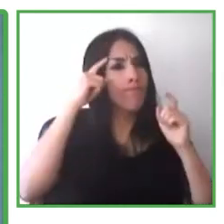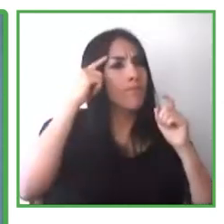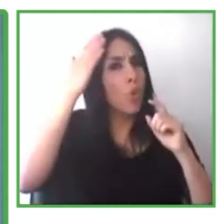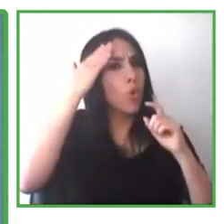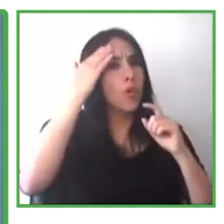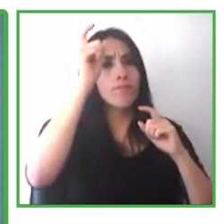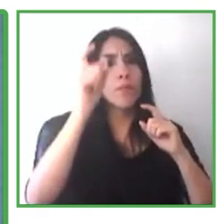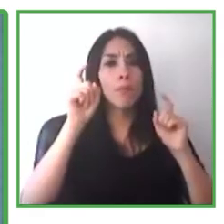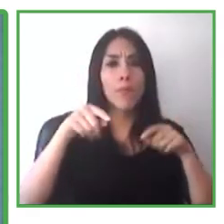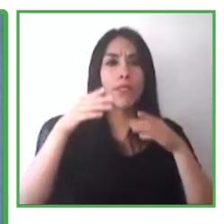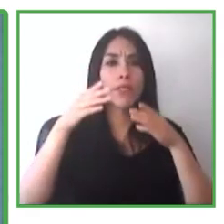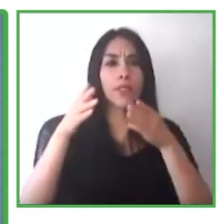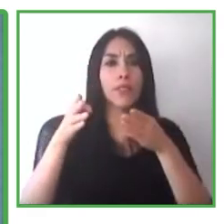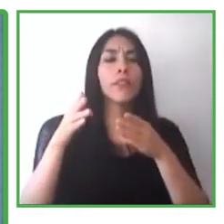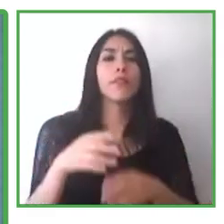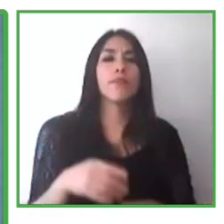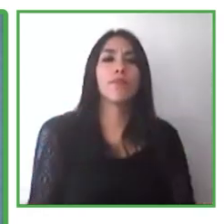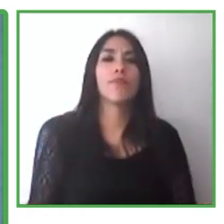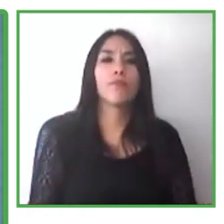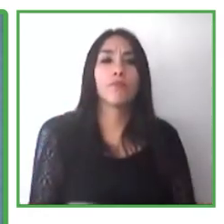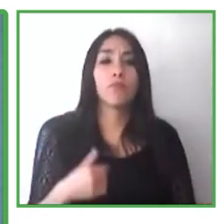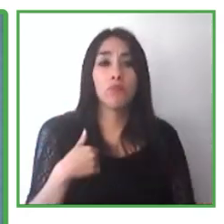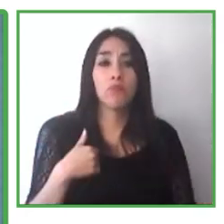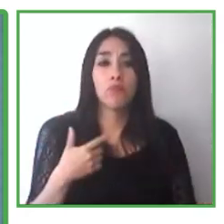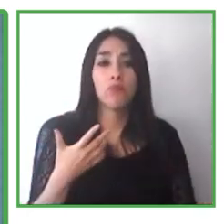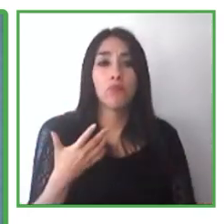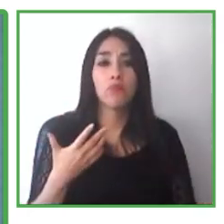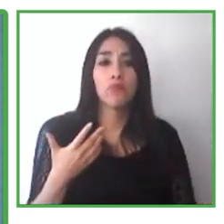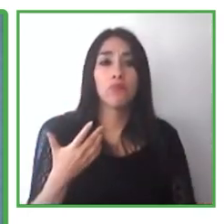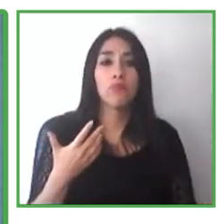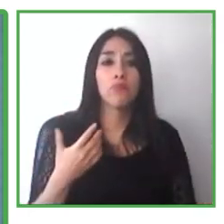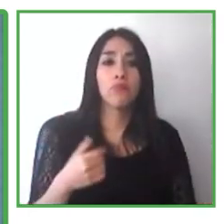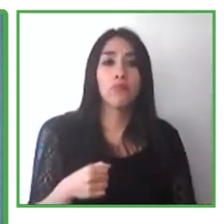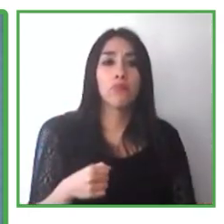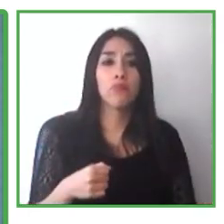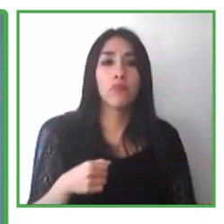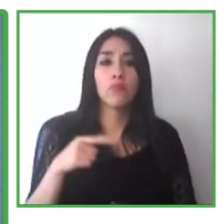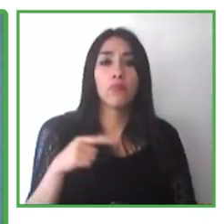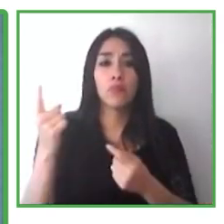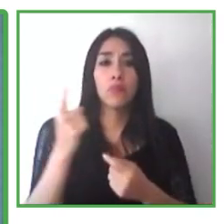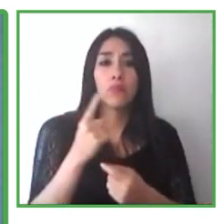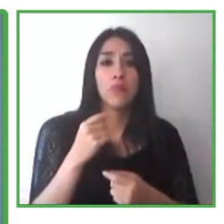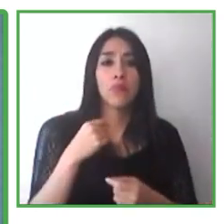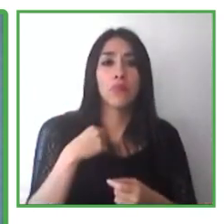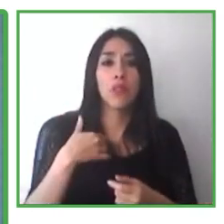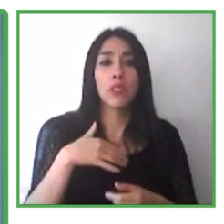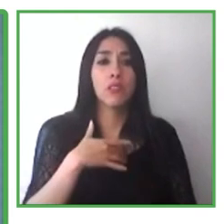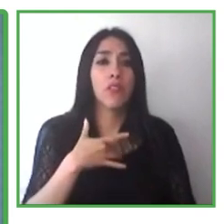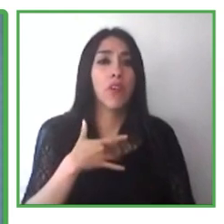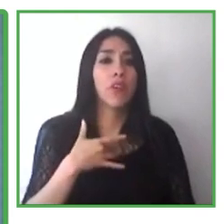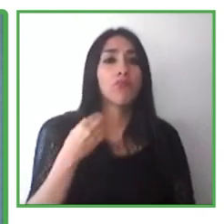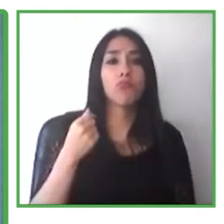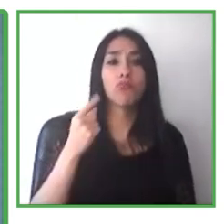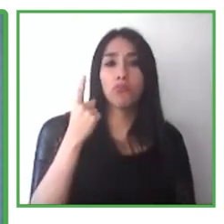sí, solo estoy interesado en trabajar con ustedes. Entonces, los